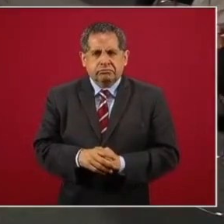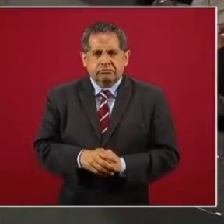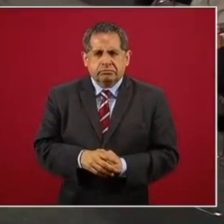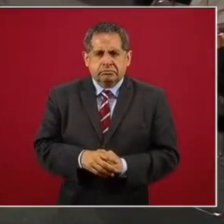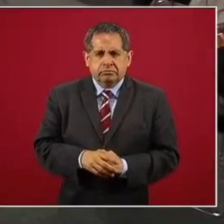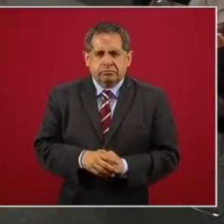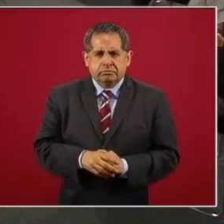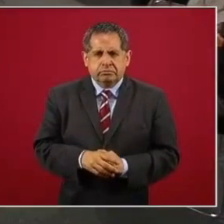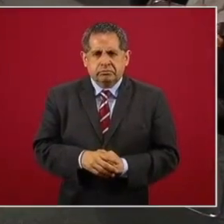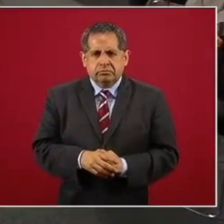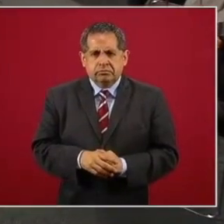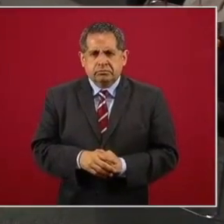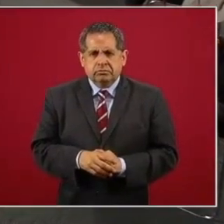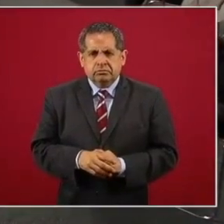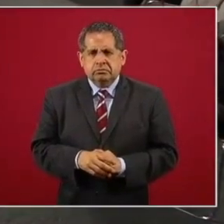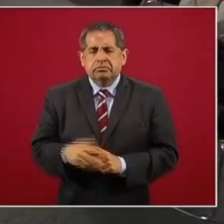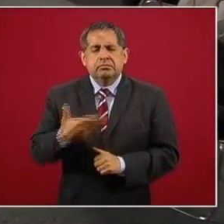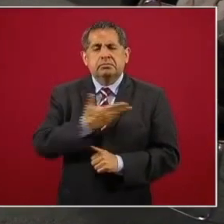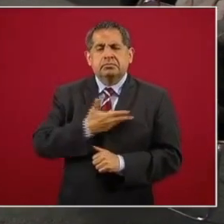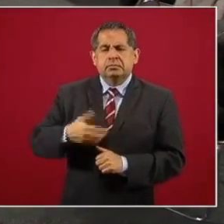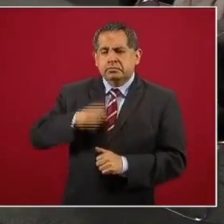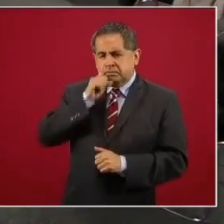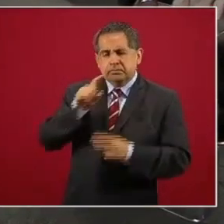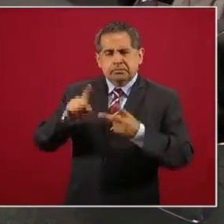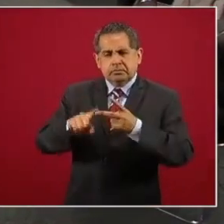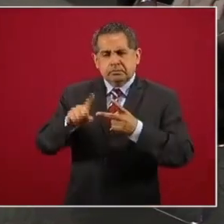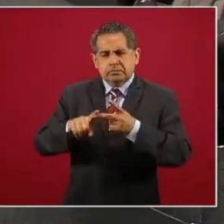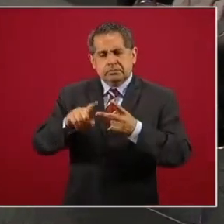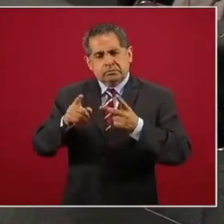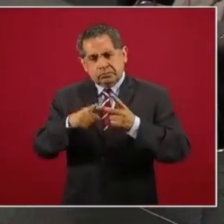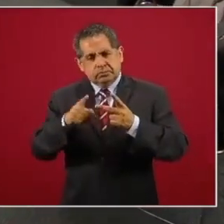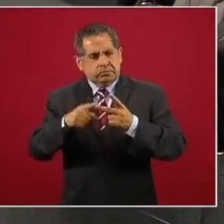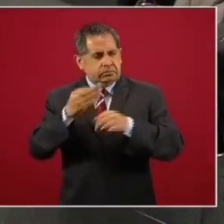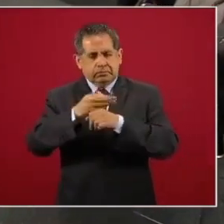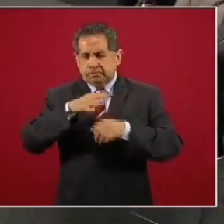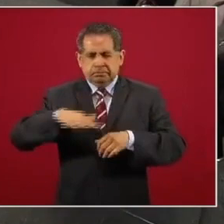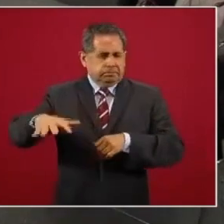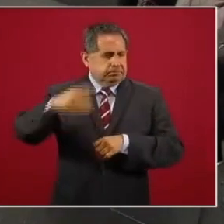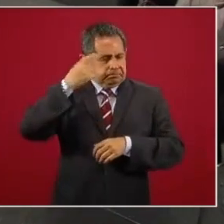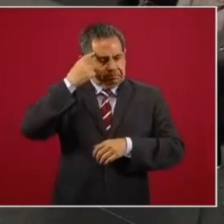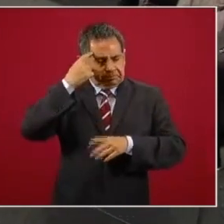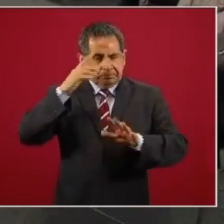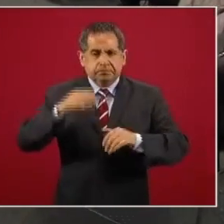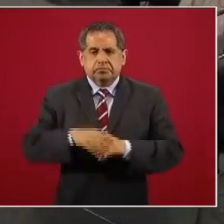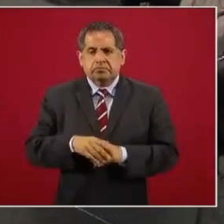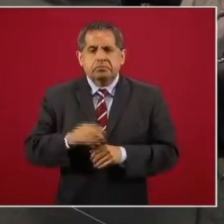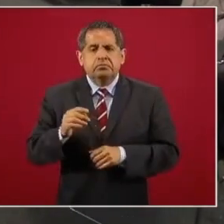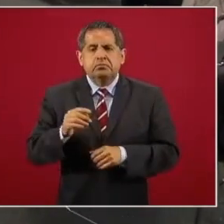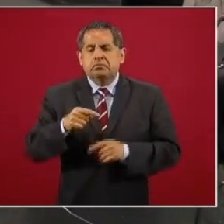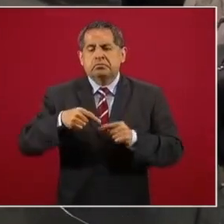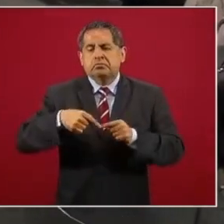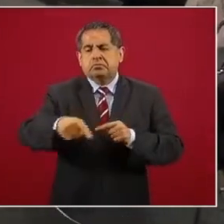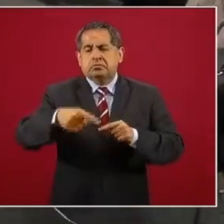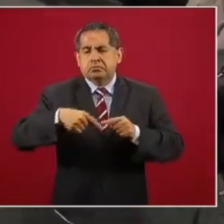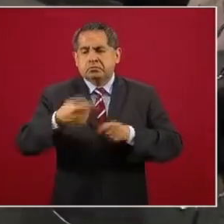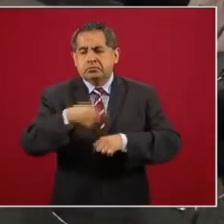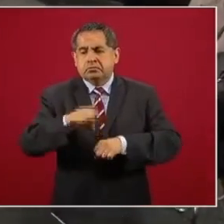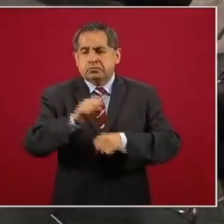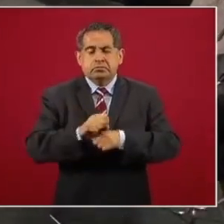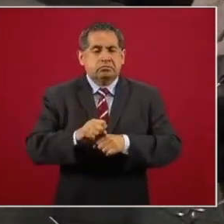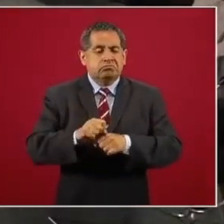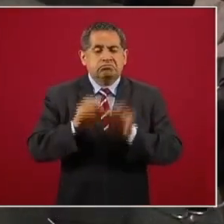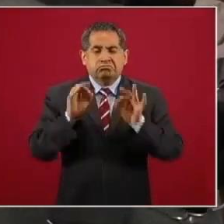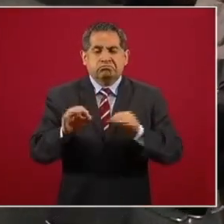Sí, presidente, también. bueno, tomando en cuenta este escenario, seguramente esta semana se llegará a los 500